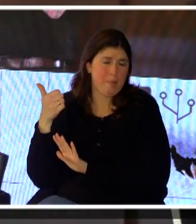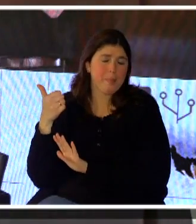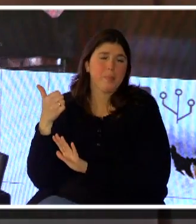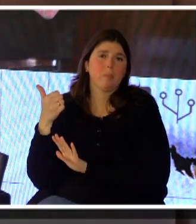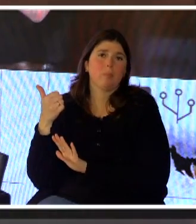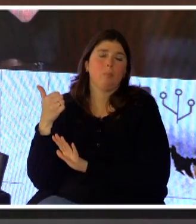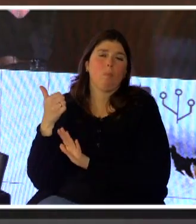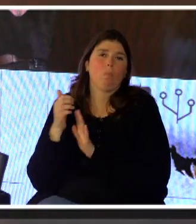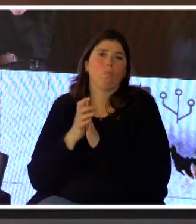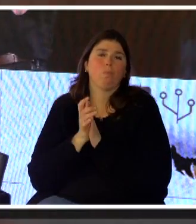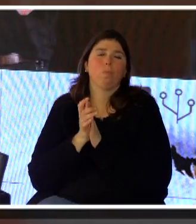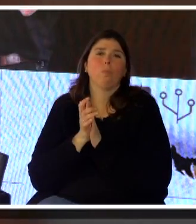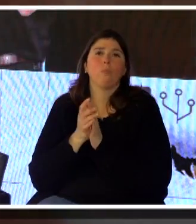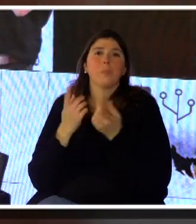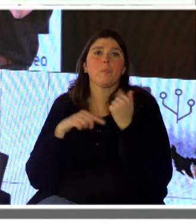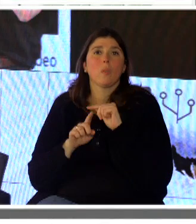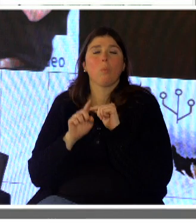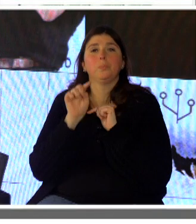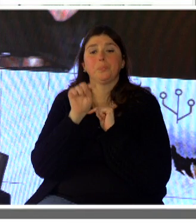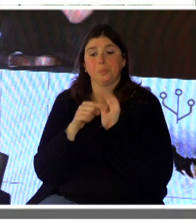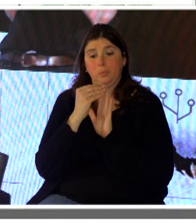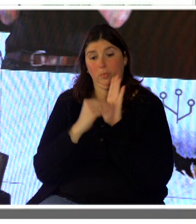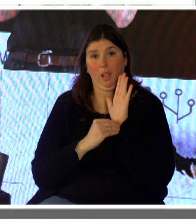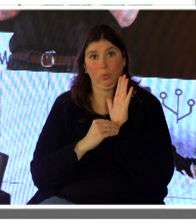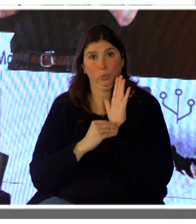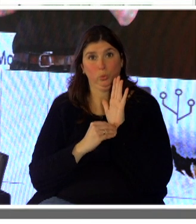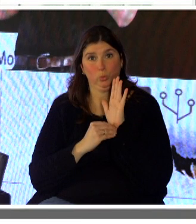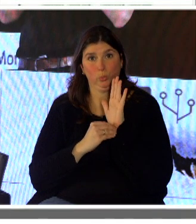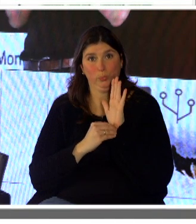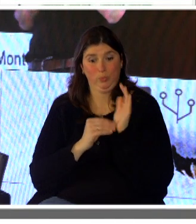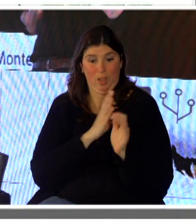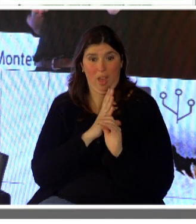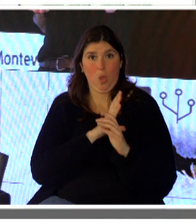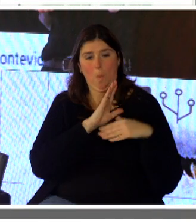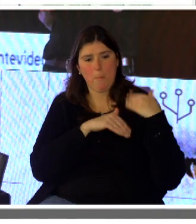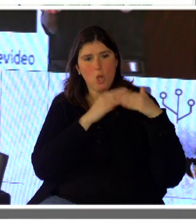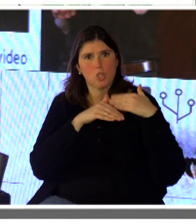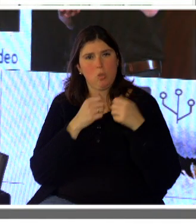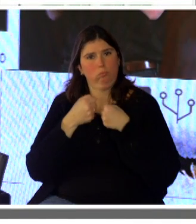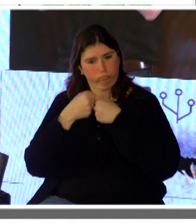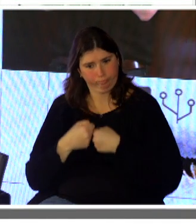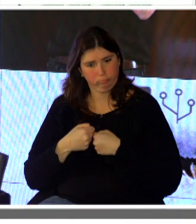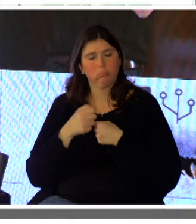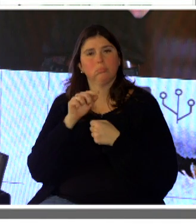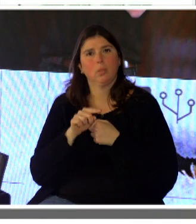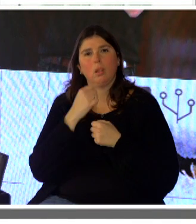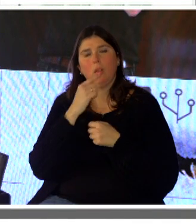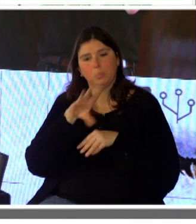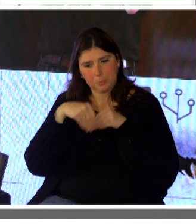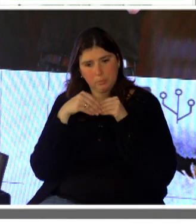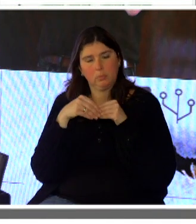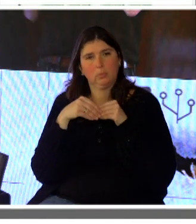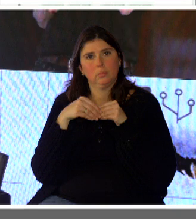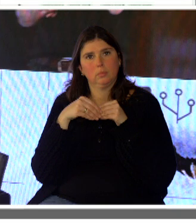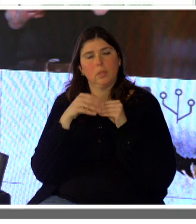mucho. A partir de allí, estos datos entran en un proceso de consolidación donde se incorporan al